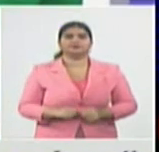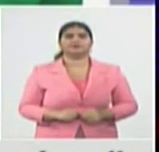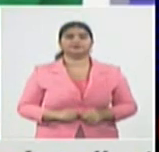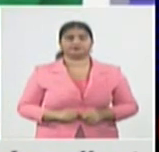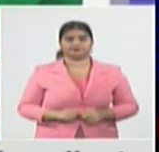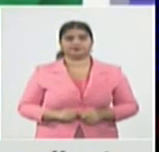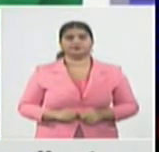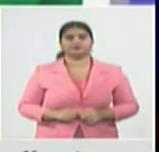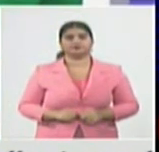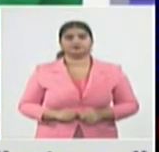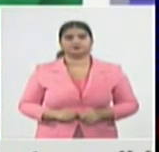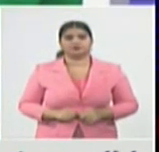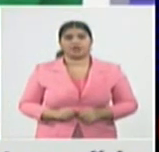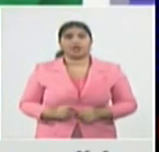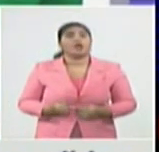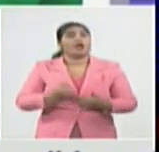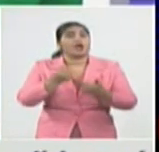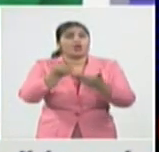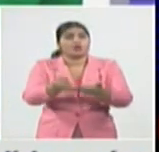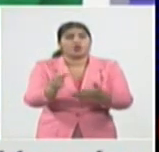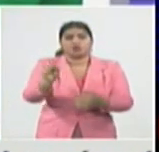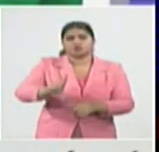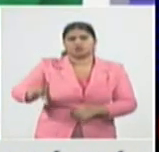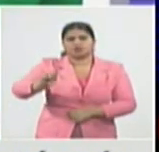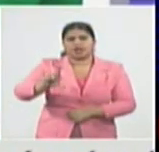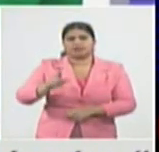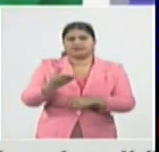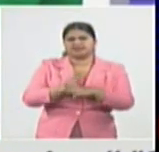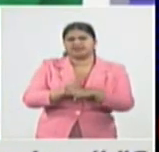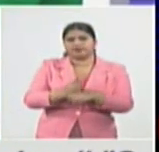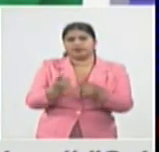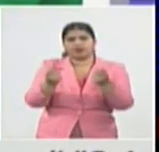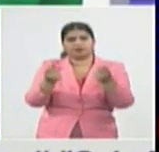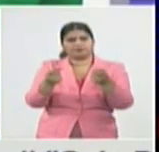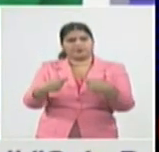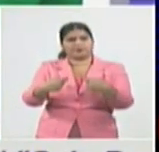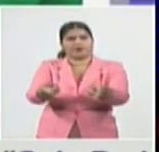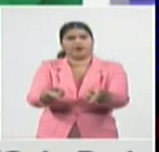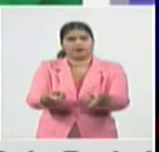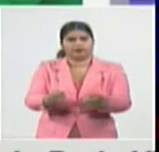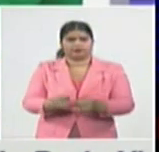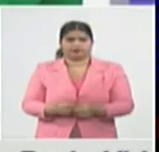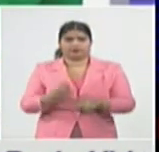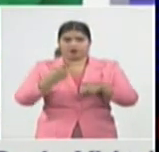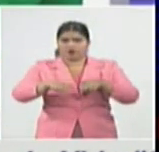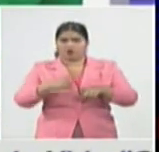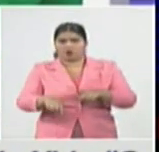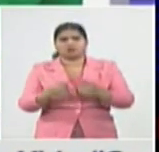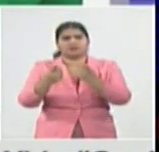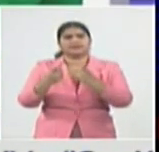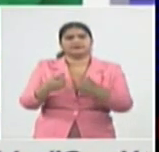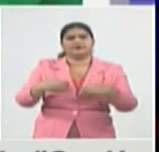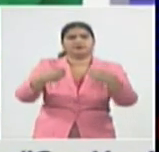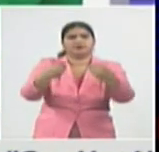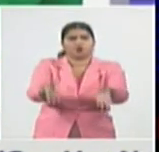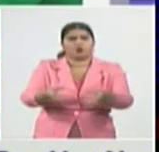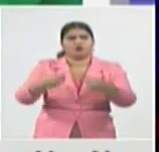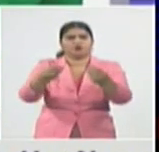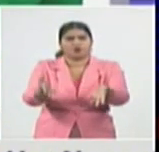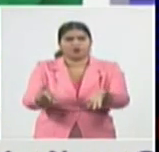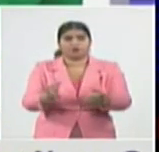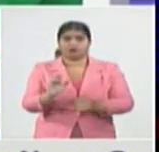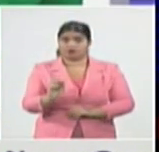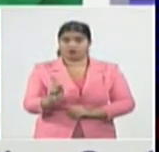en el apoyo material que no deja de ser un apoyo importante pero también tenemos la posibilidad de contar con un apoyo emocional un apoyo